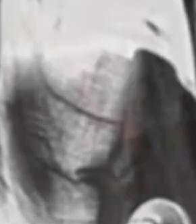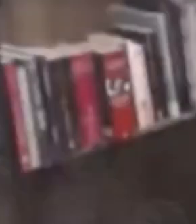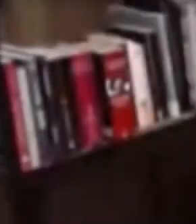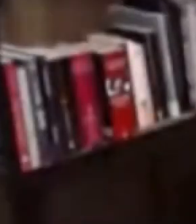que llegue el presidente